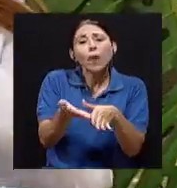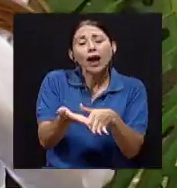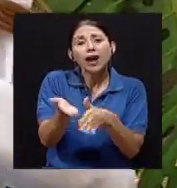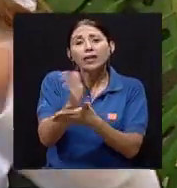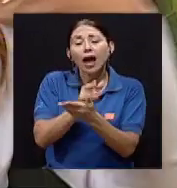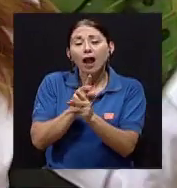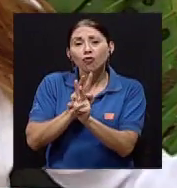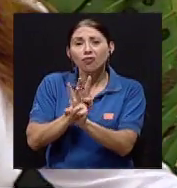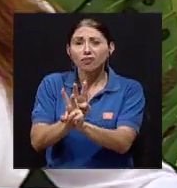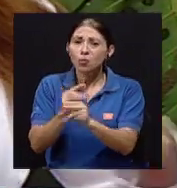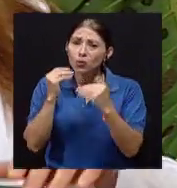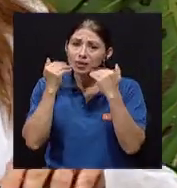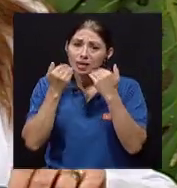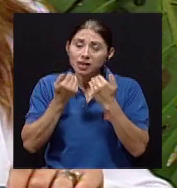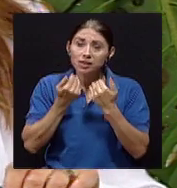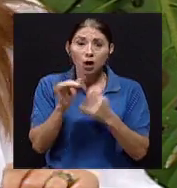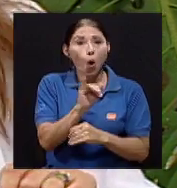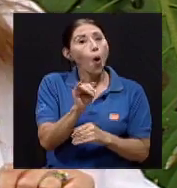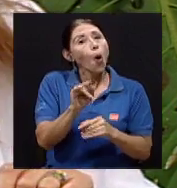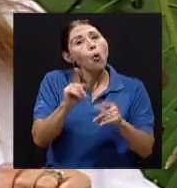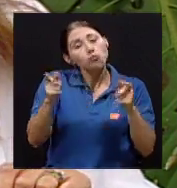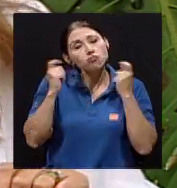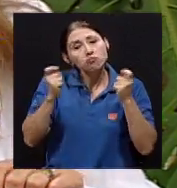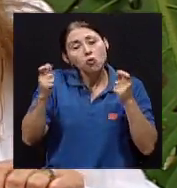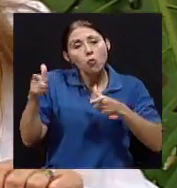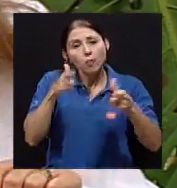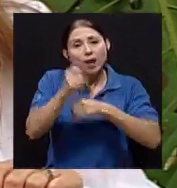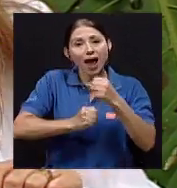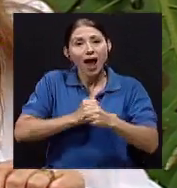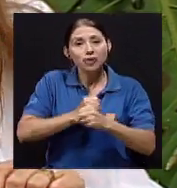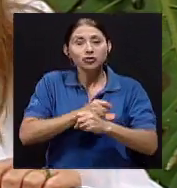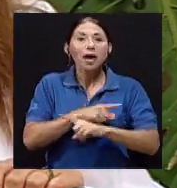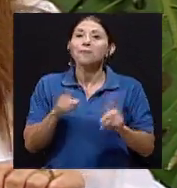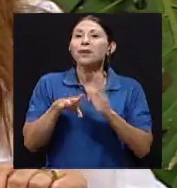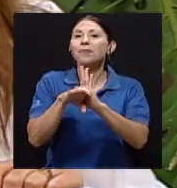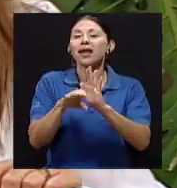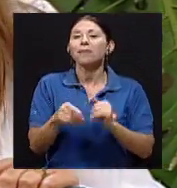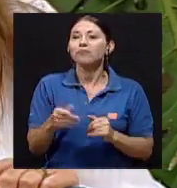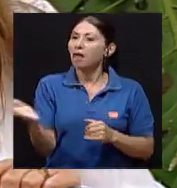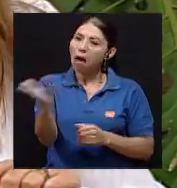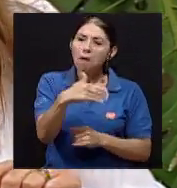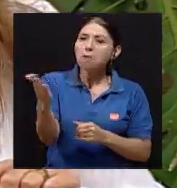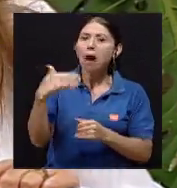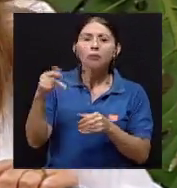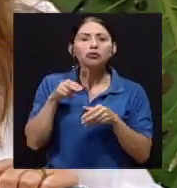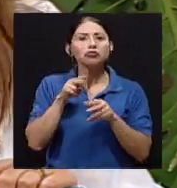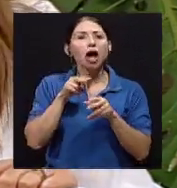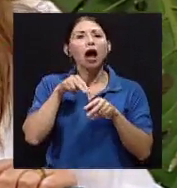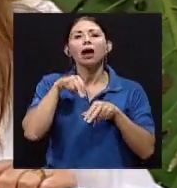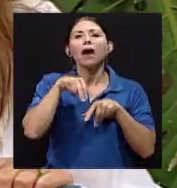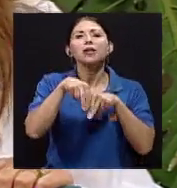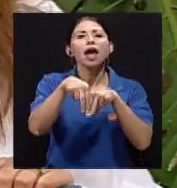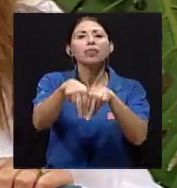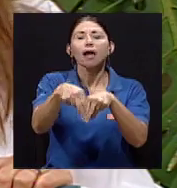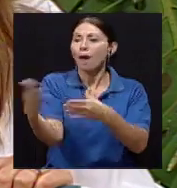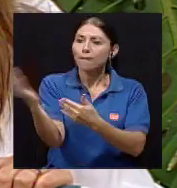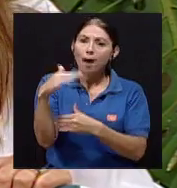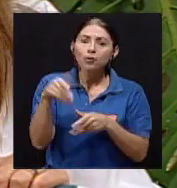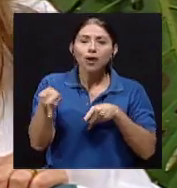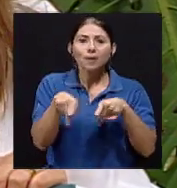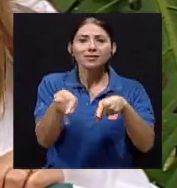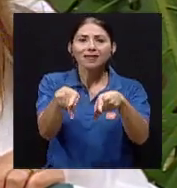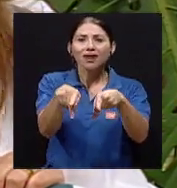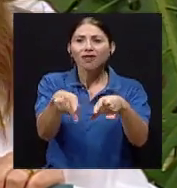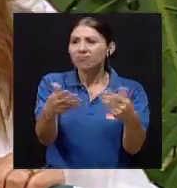usted señala, Verónica, cumpleaños, así, pero cuando son realmente esos encuentros, vamos a un encaminato, vamos a un paseo, difícilmente se